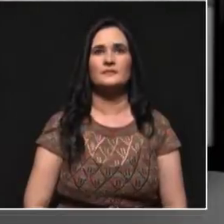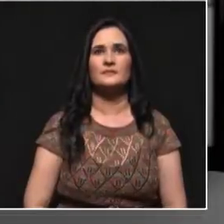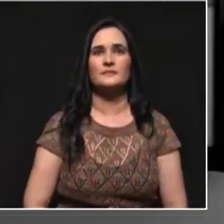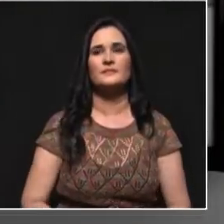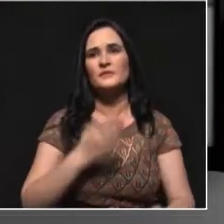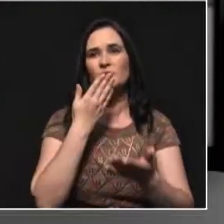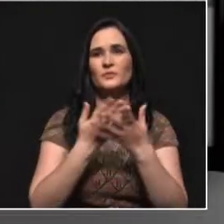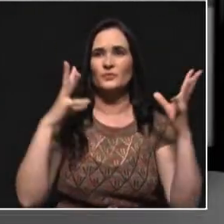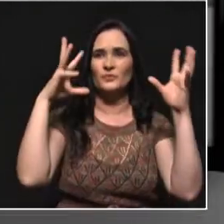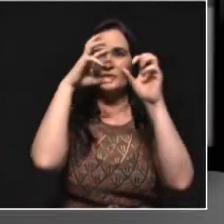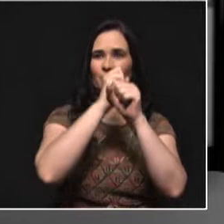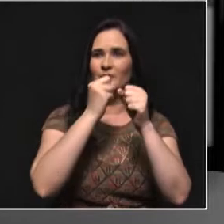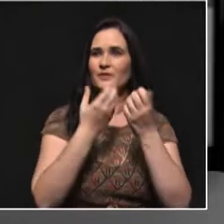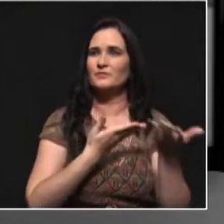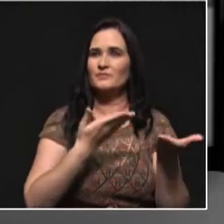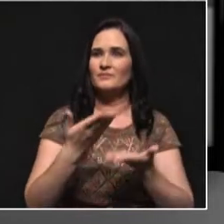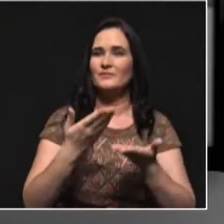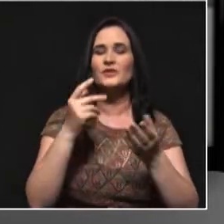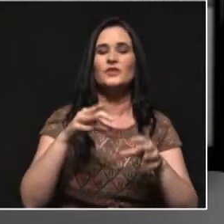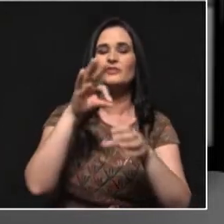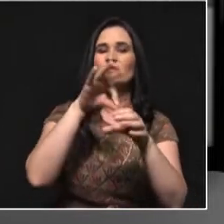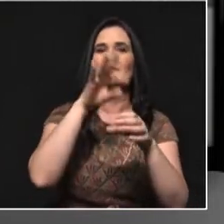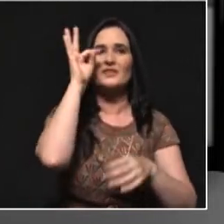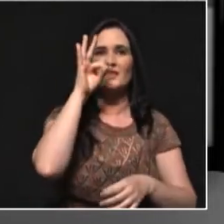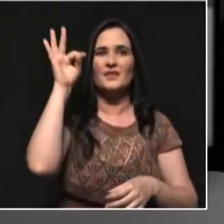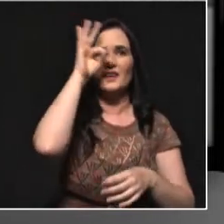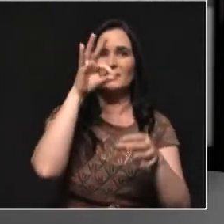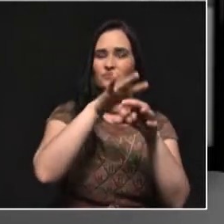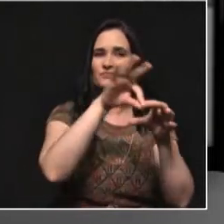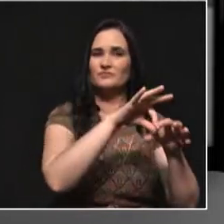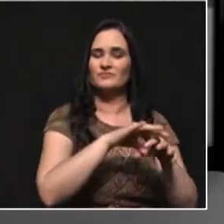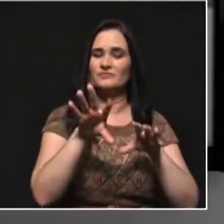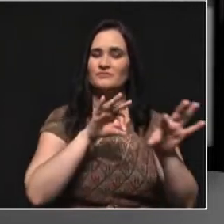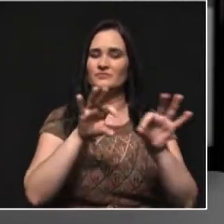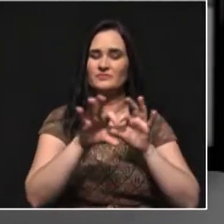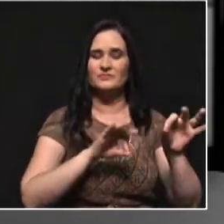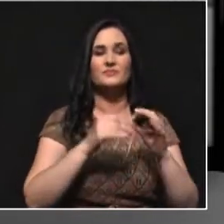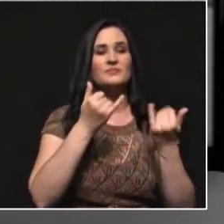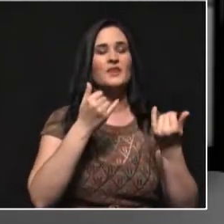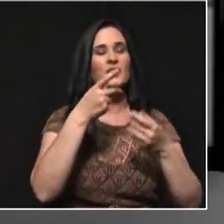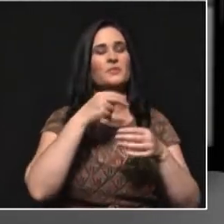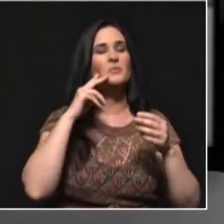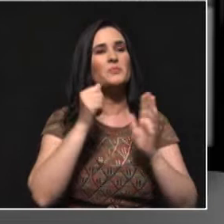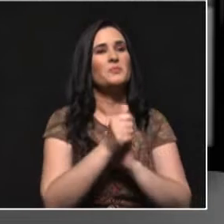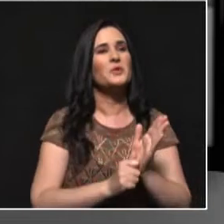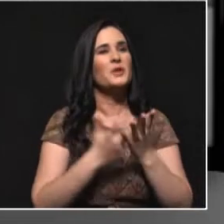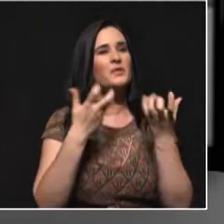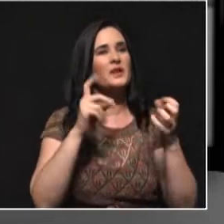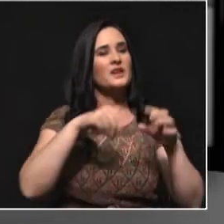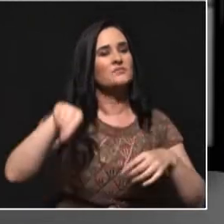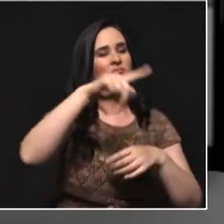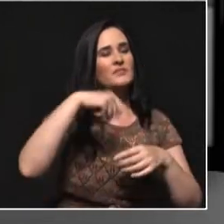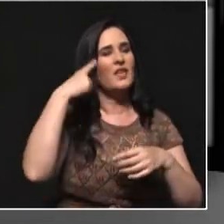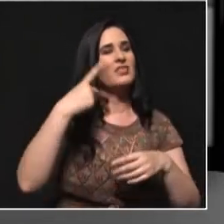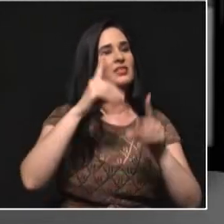Muy buenas noches, bienvenidos a una nueva elección de Teleantioquia, la elección, el programa del canal regional que busca darles herramientas, motivos y elementos